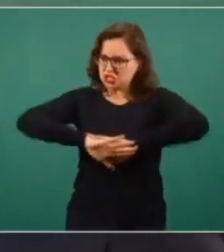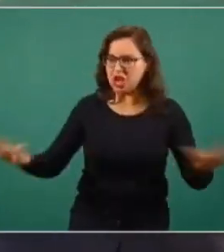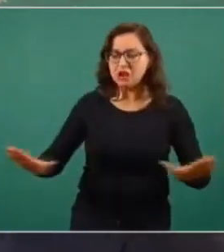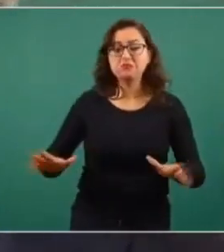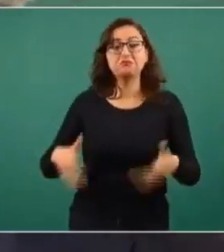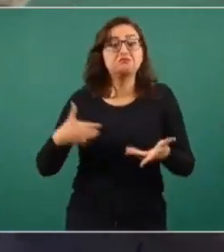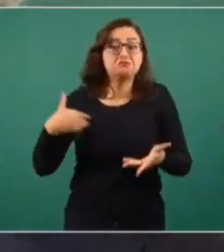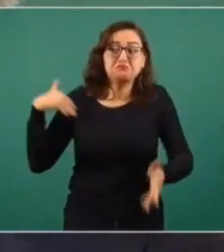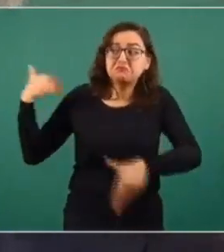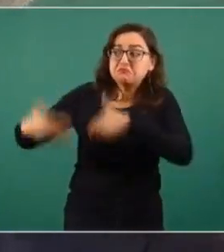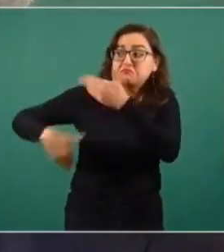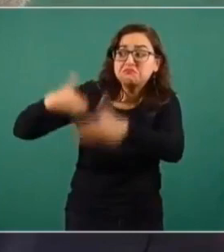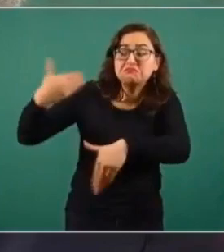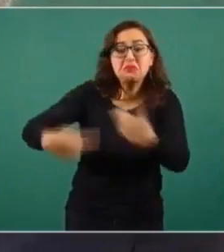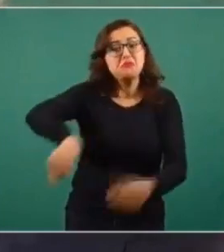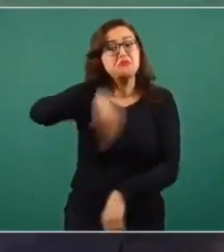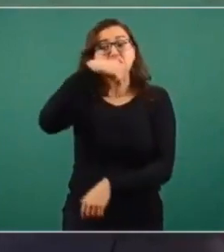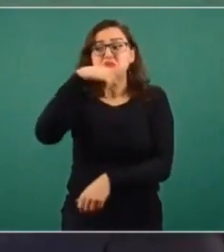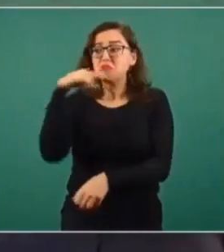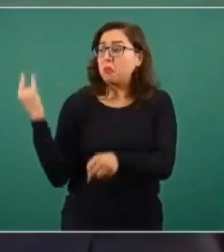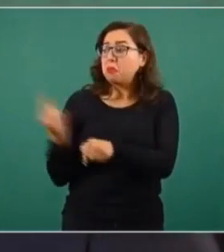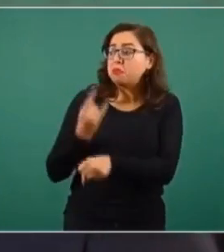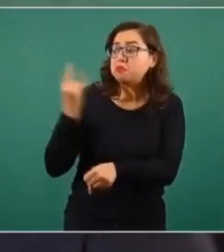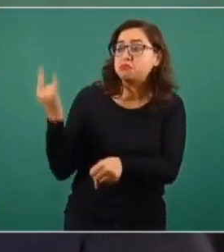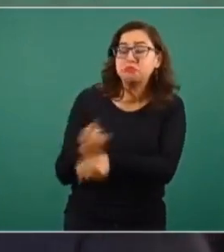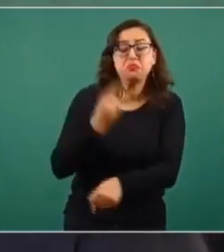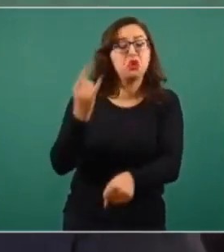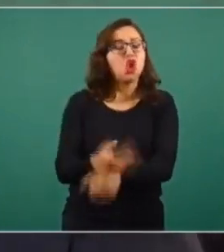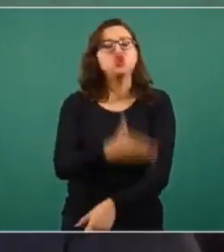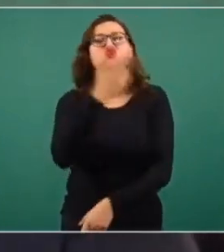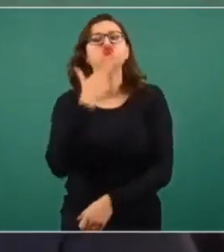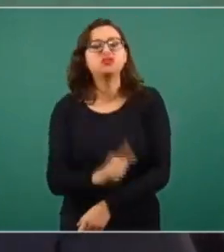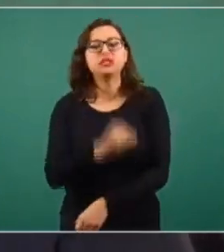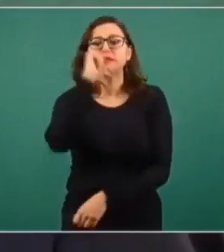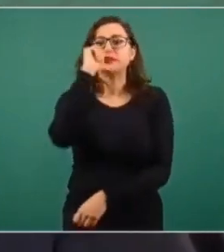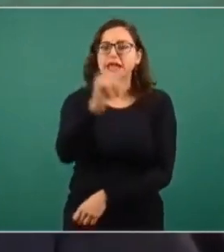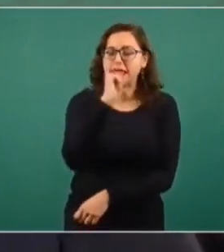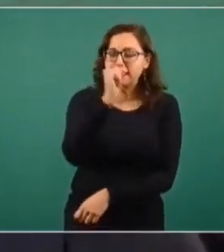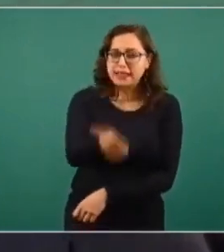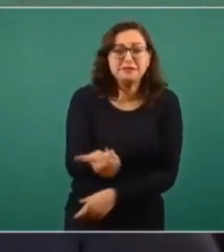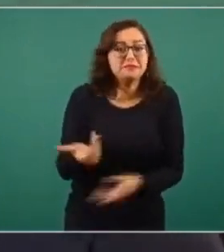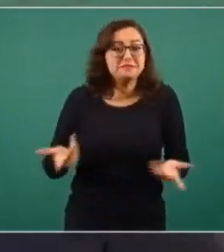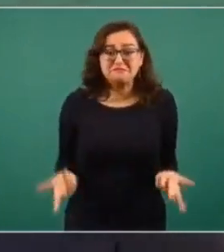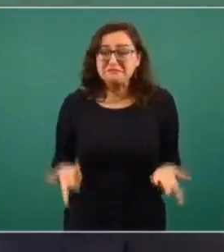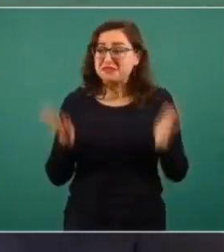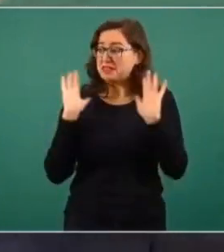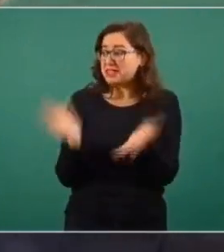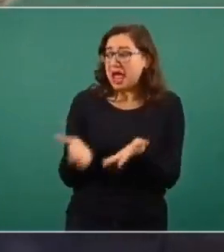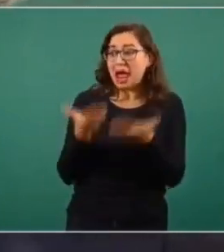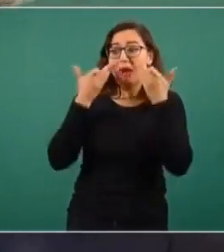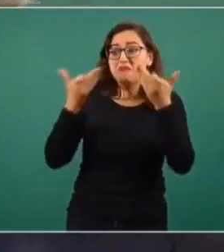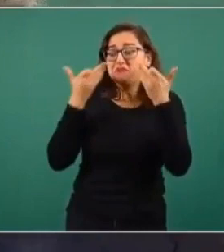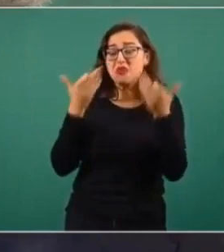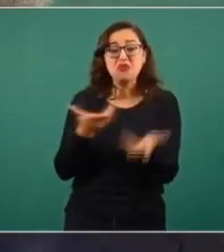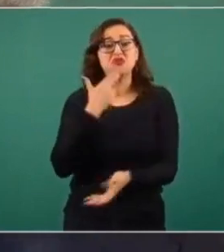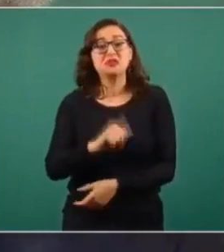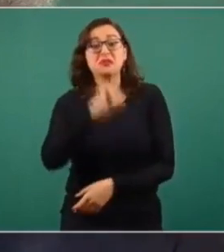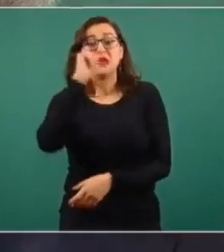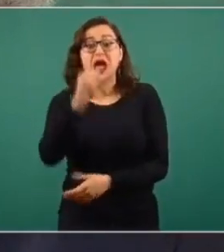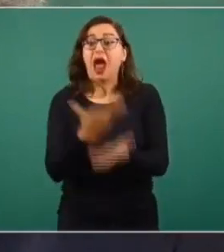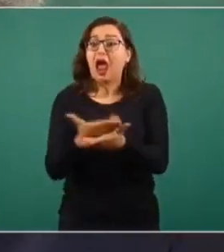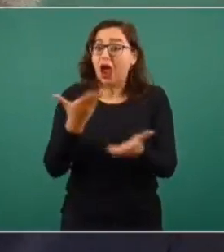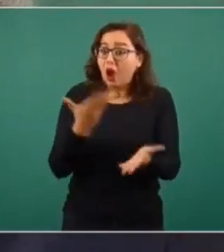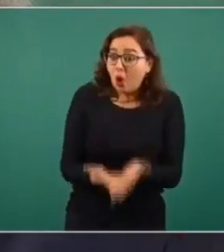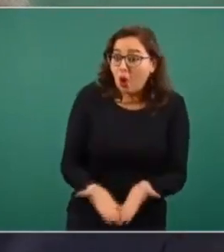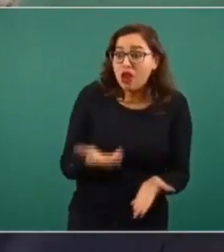supuesto, de deslindar responsabilidades, no solamente cometiendo el tráfico de armas y de municiones, sino identificar a las